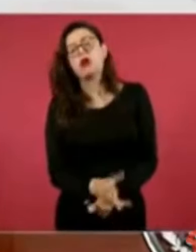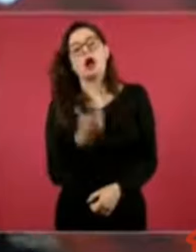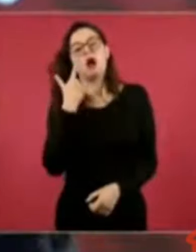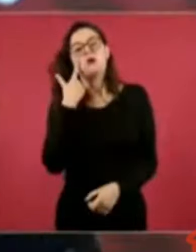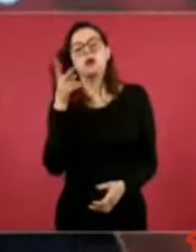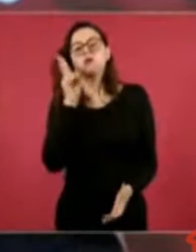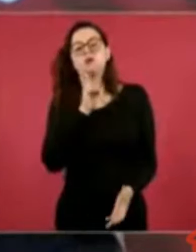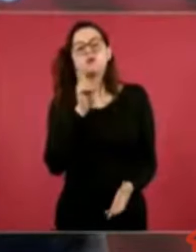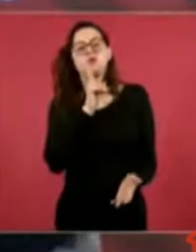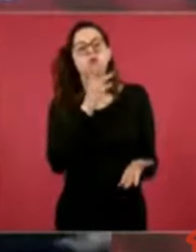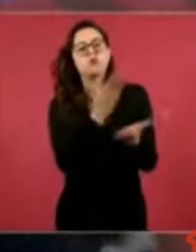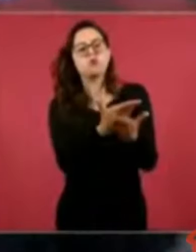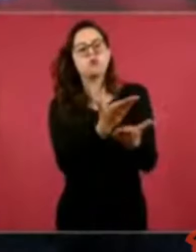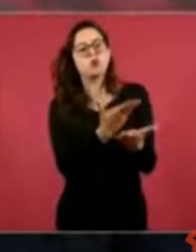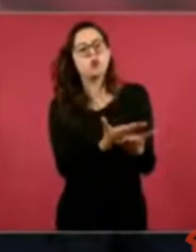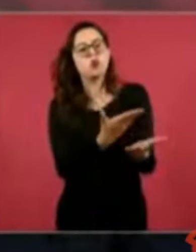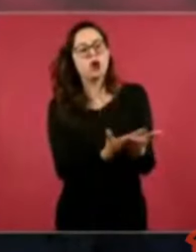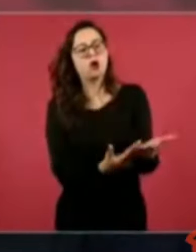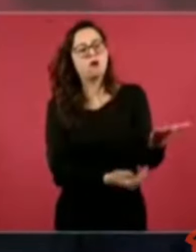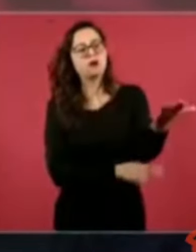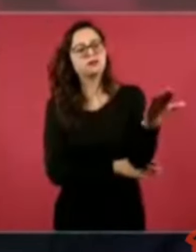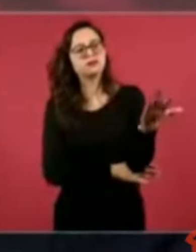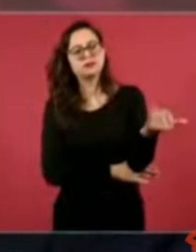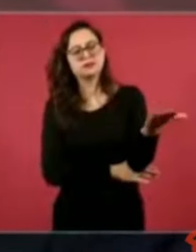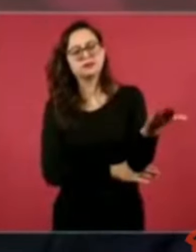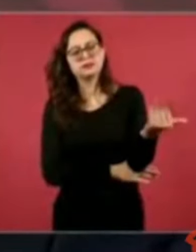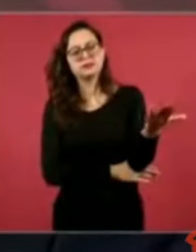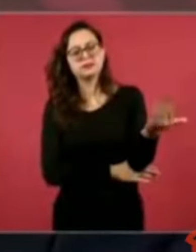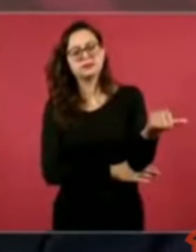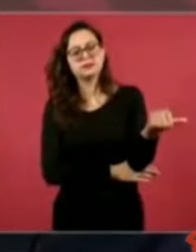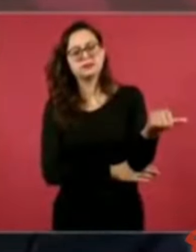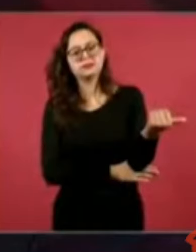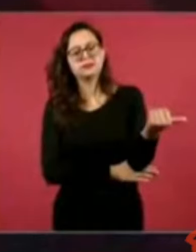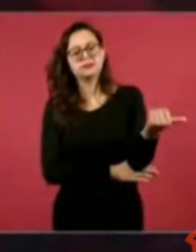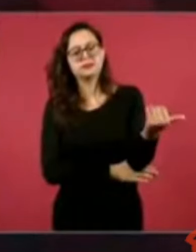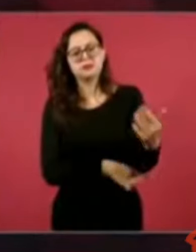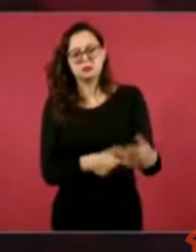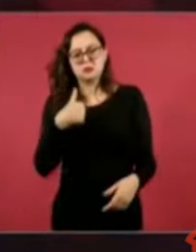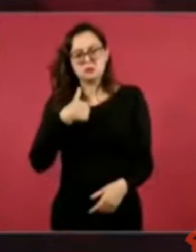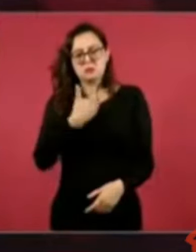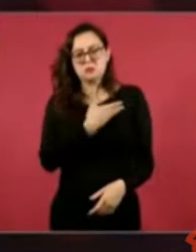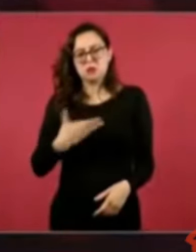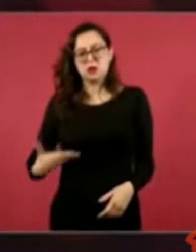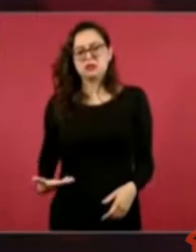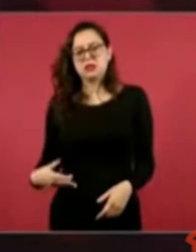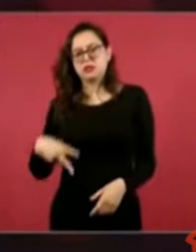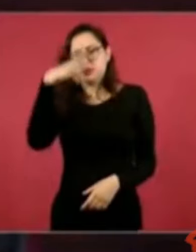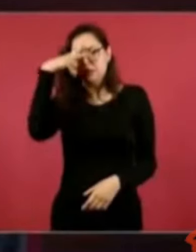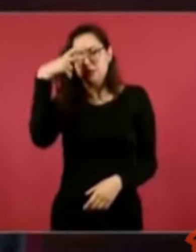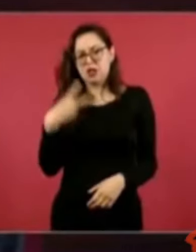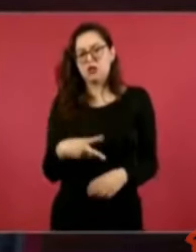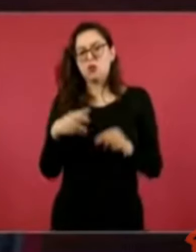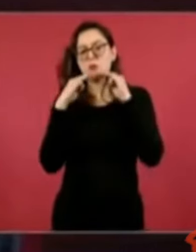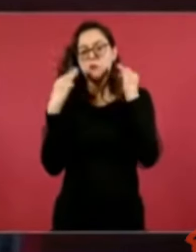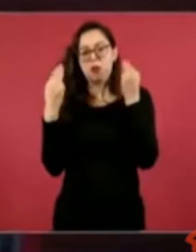pruebas de que el presidente de México está involucrado en el narcotráfico.